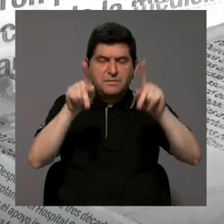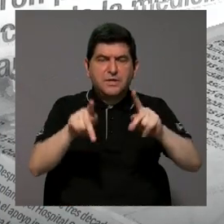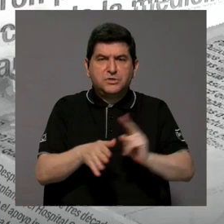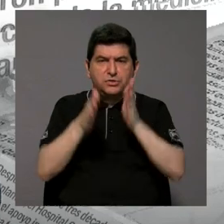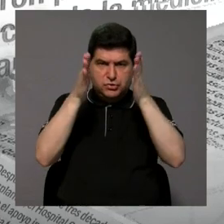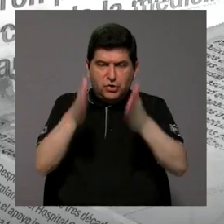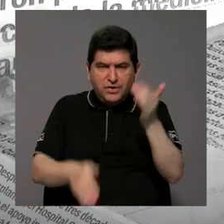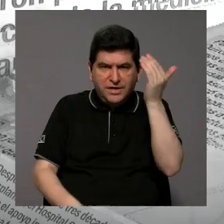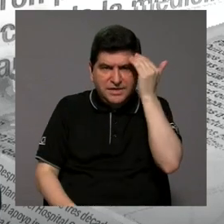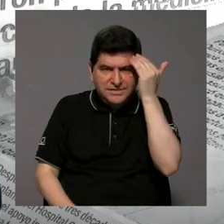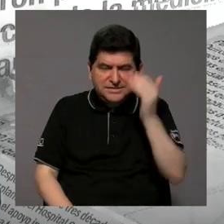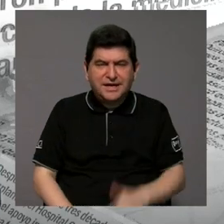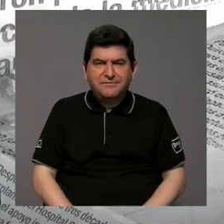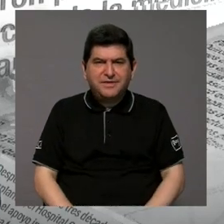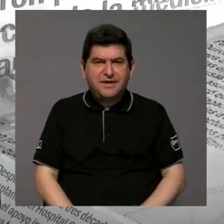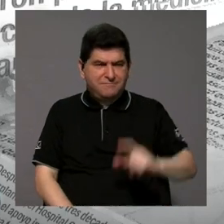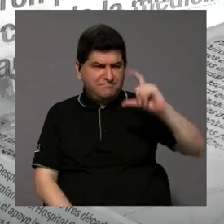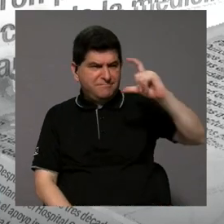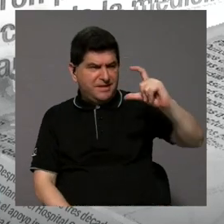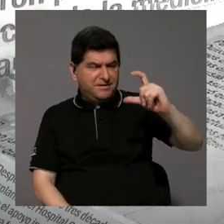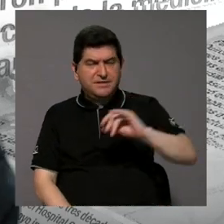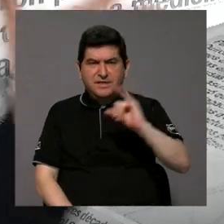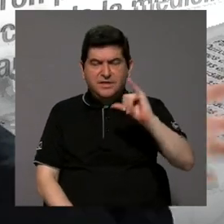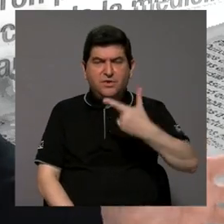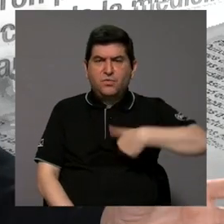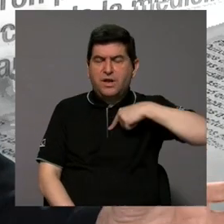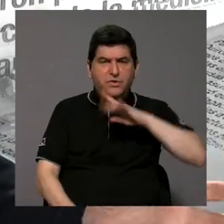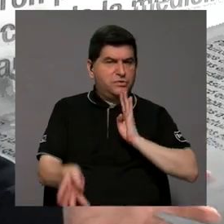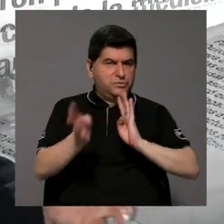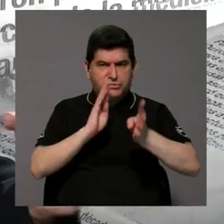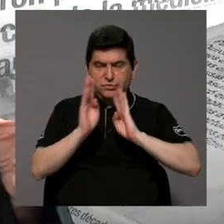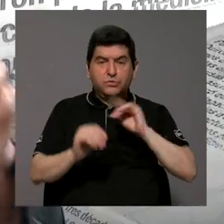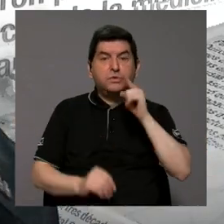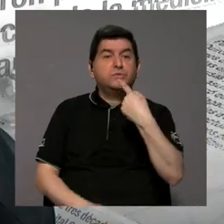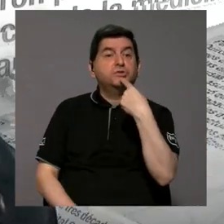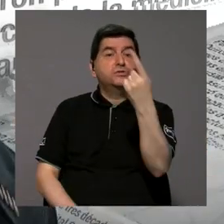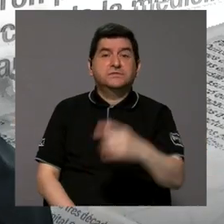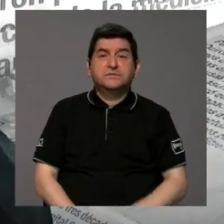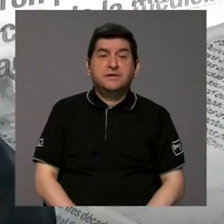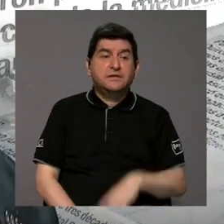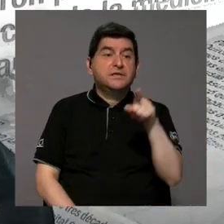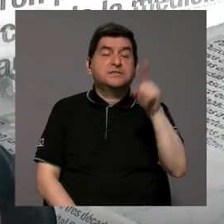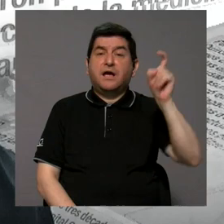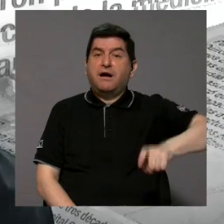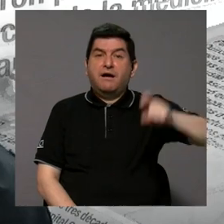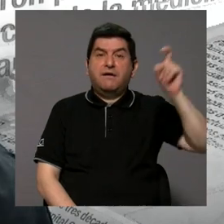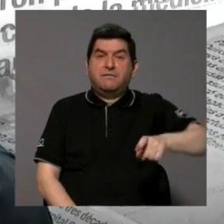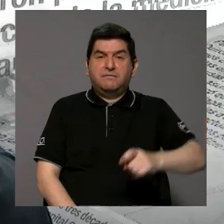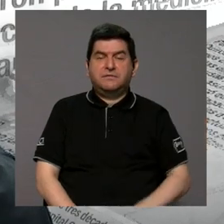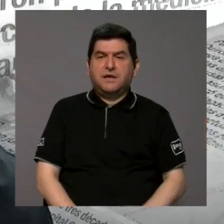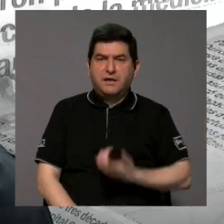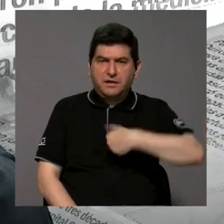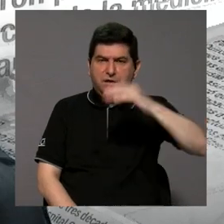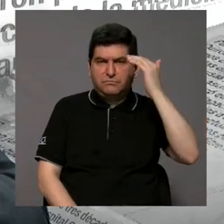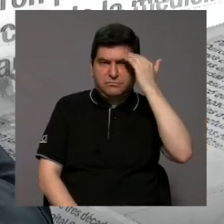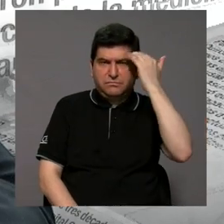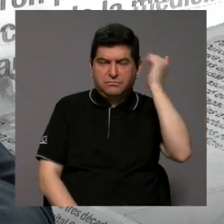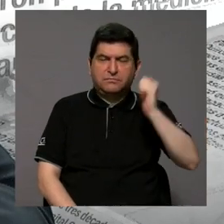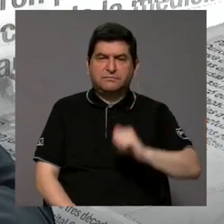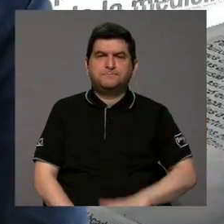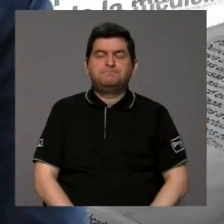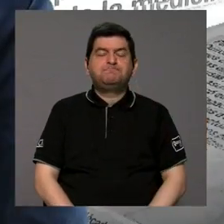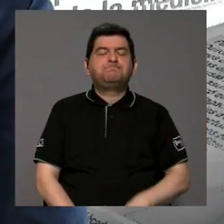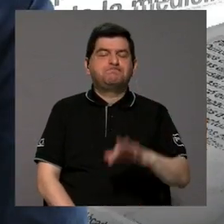usuario conozca sobre las baterías que también no lo hemos tocado aquí y que usted dice esto es indispensable que lo